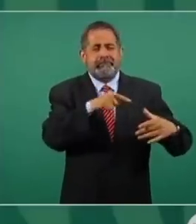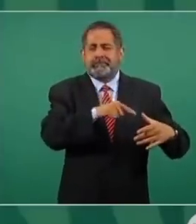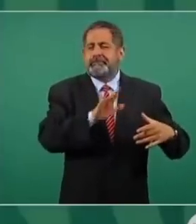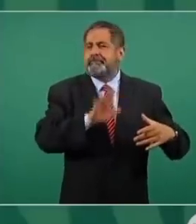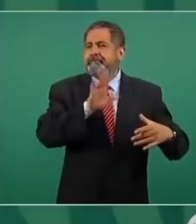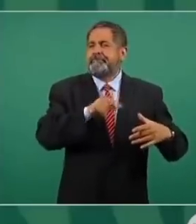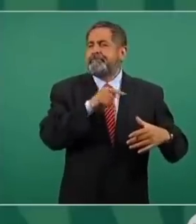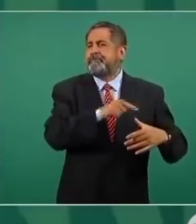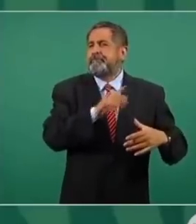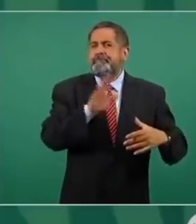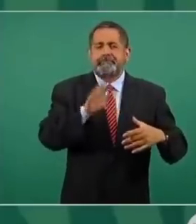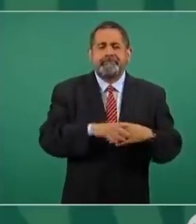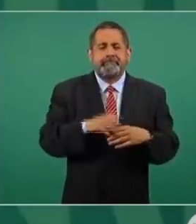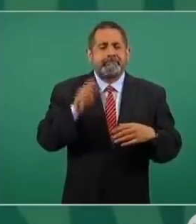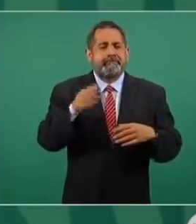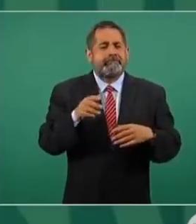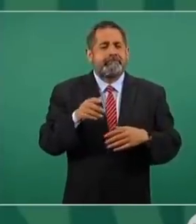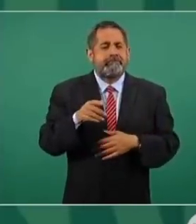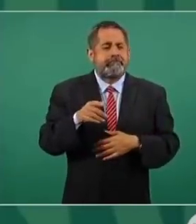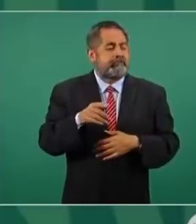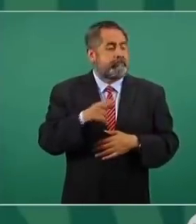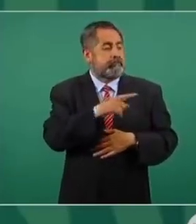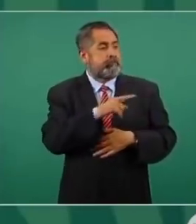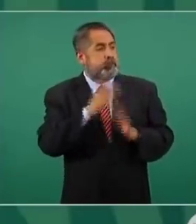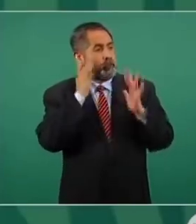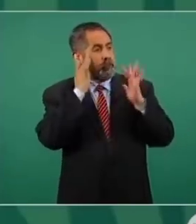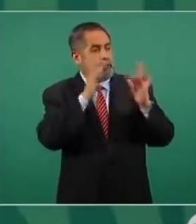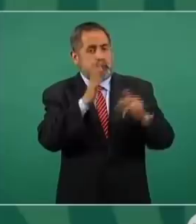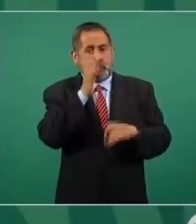como el castillo de la pureza